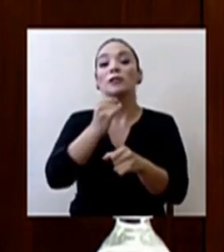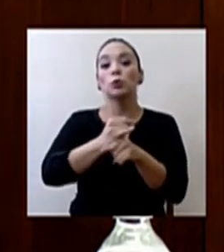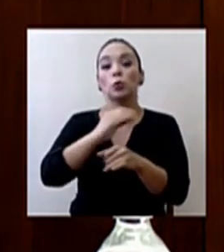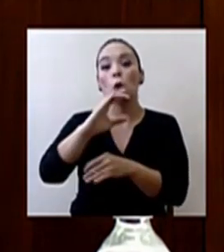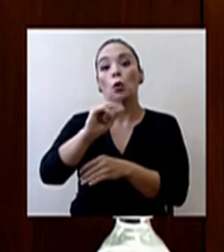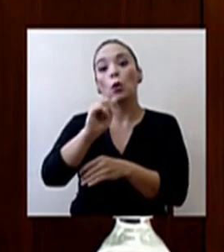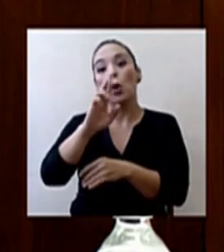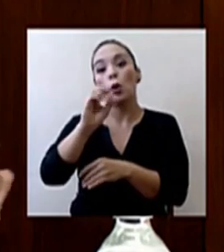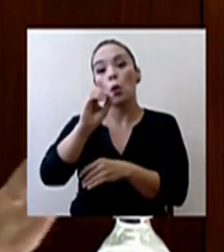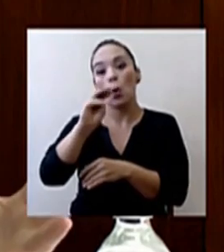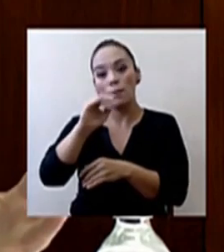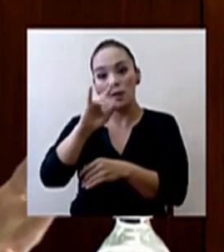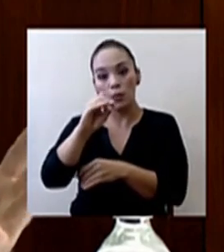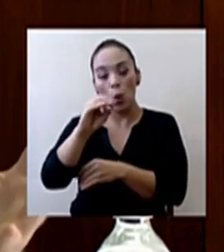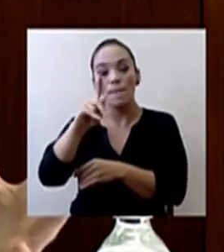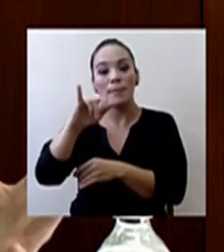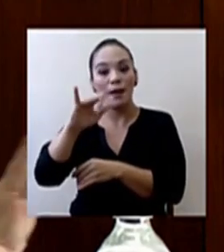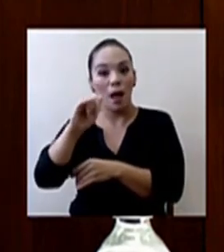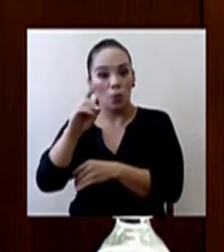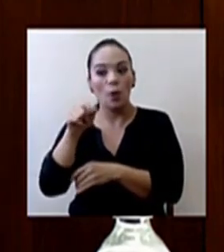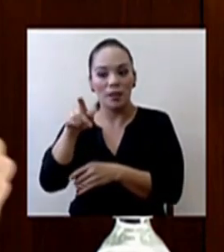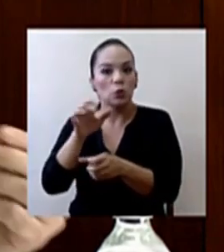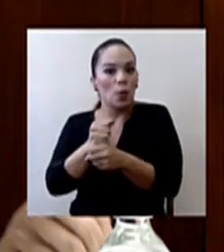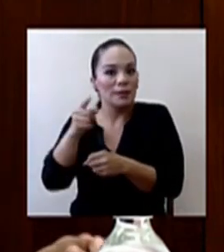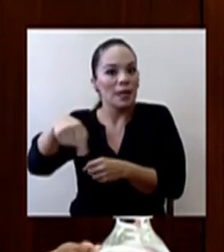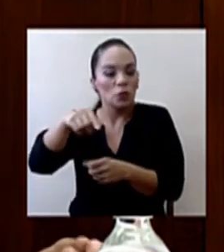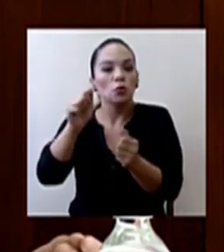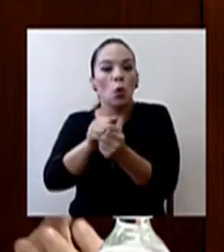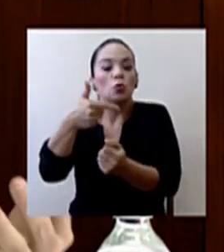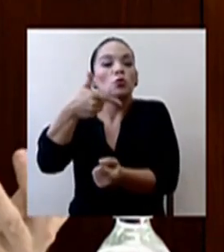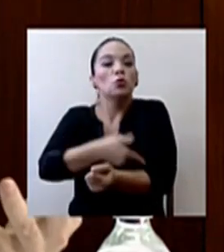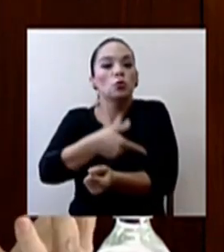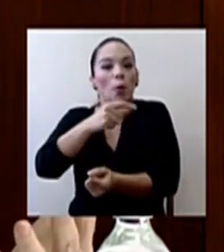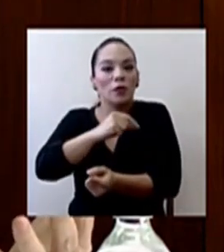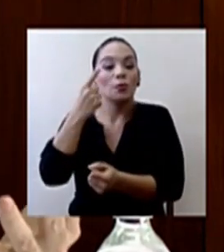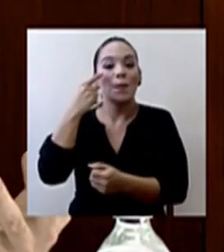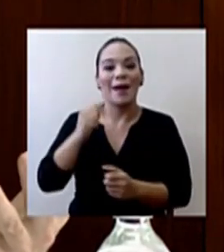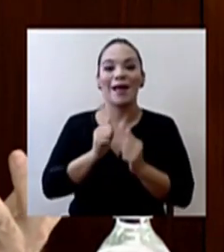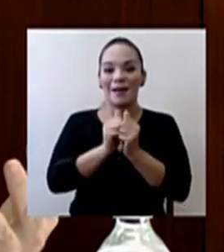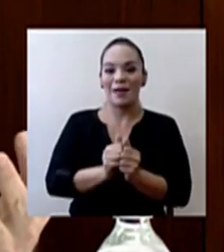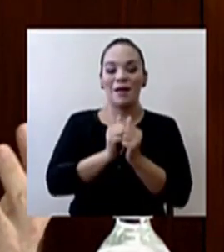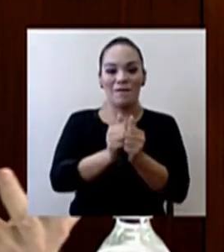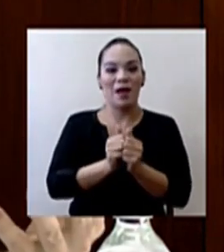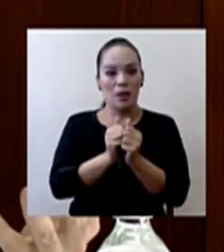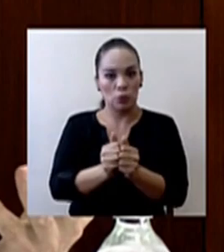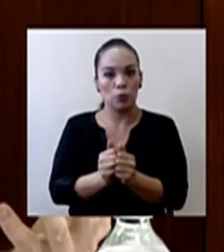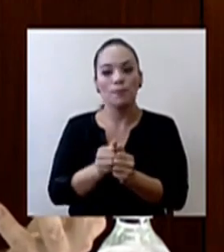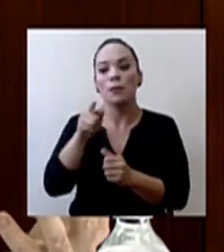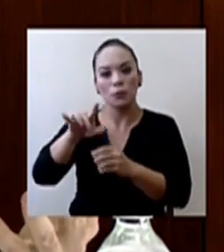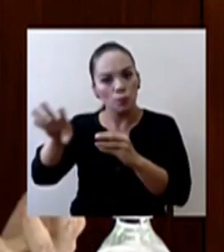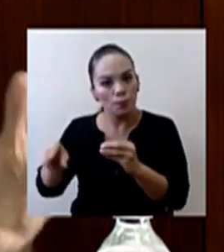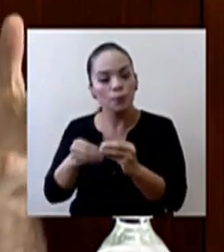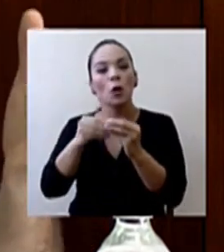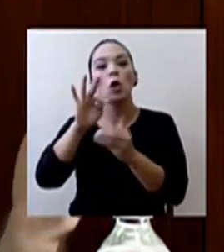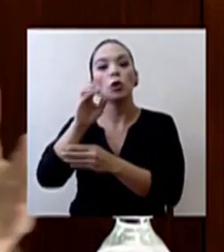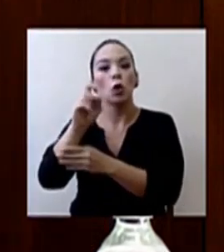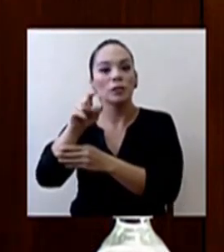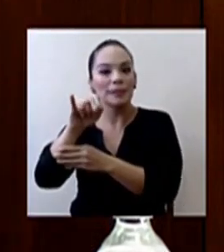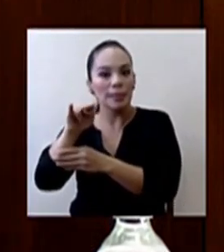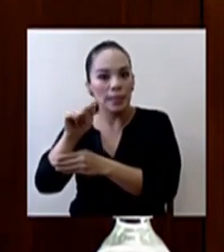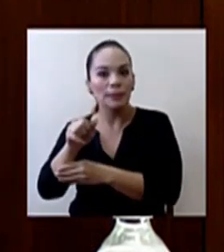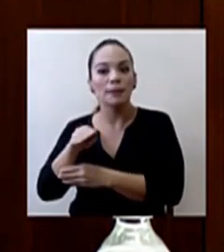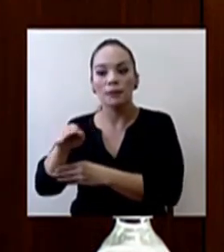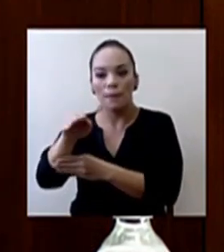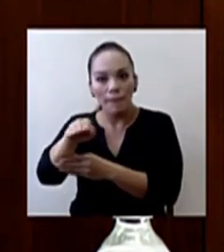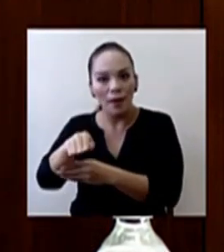básicamente eso es lo que hace con sueros de caballos que han sido inoculados con toxinas de serpientes y con eso